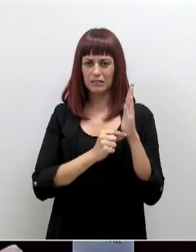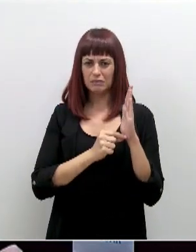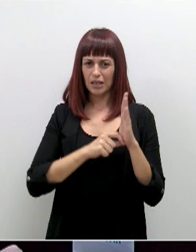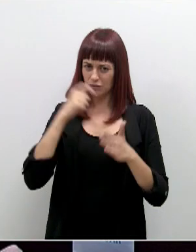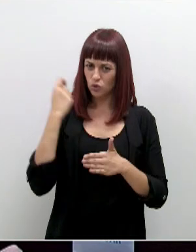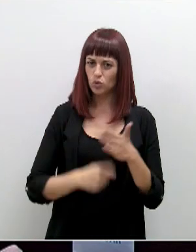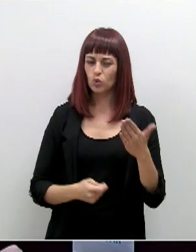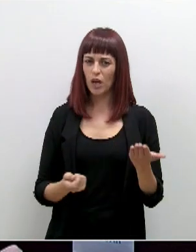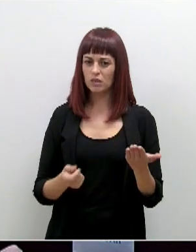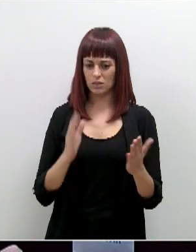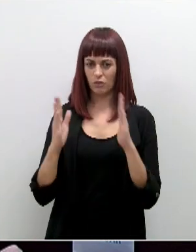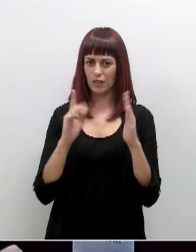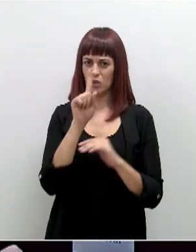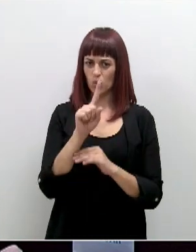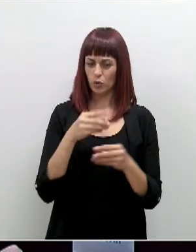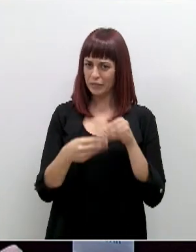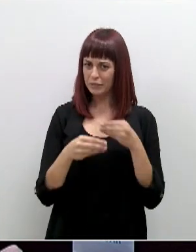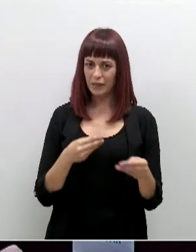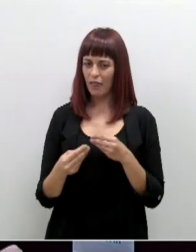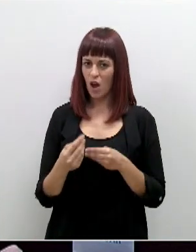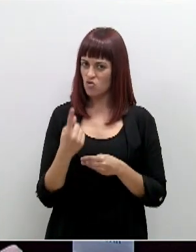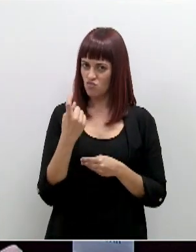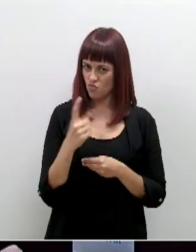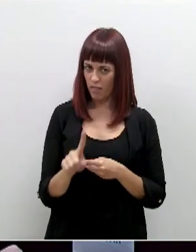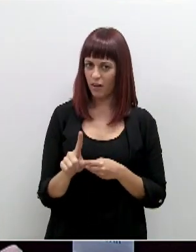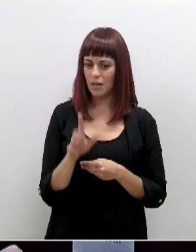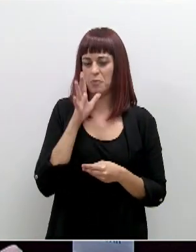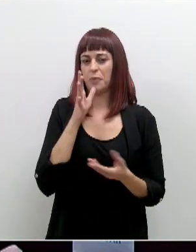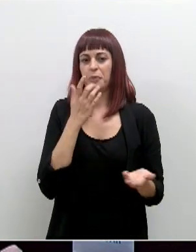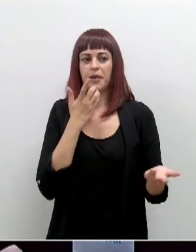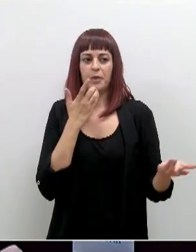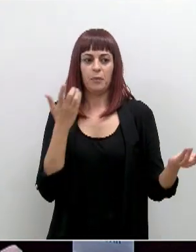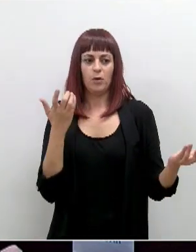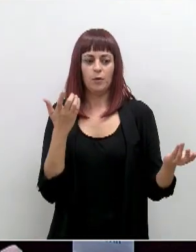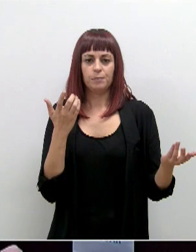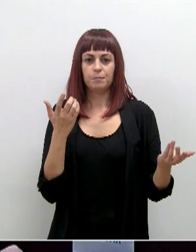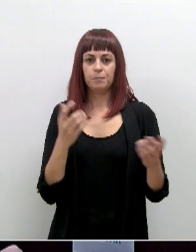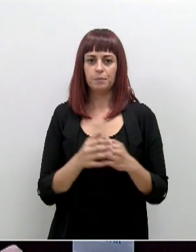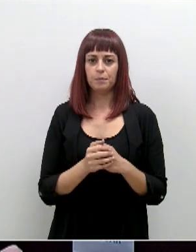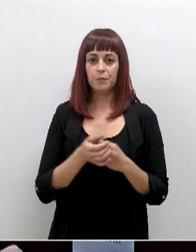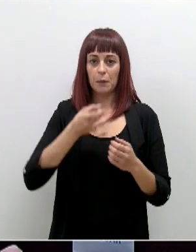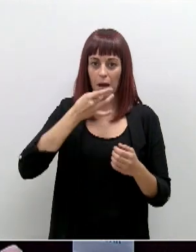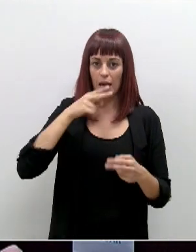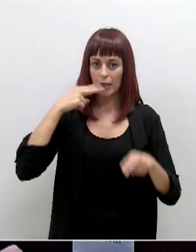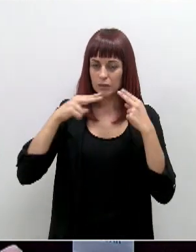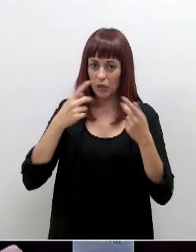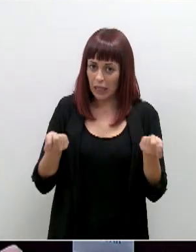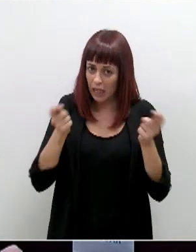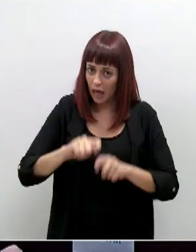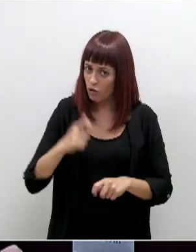una fase 1? ¿No sería necesario el cierre, por ejemplo, del interior de bares y restaurantes?